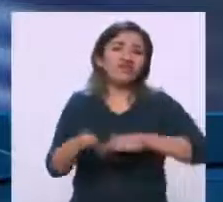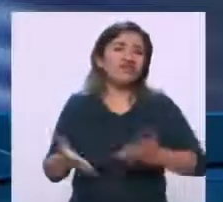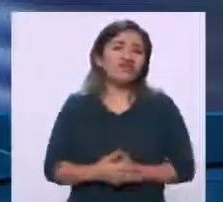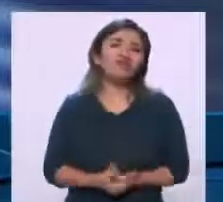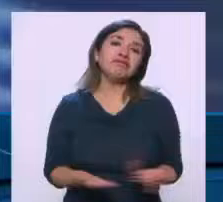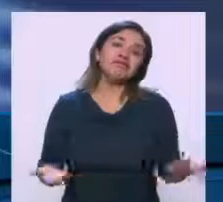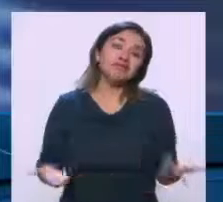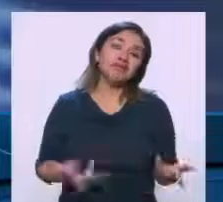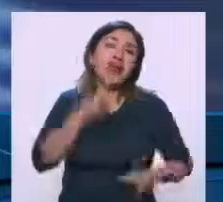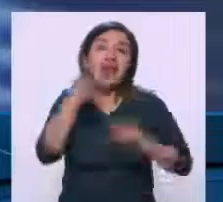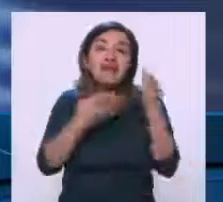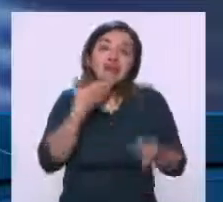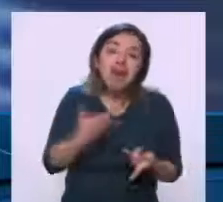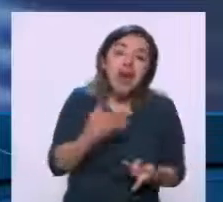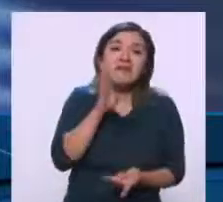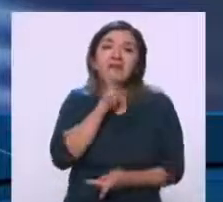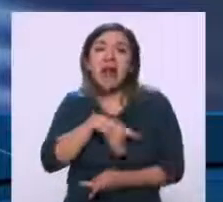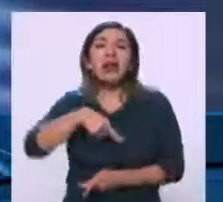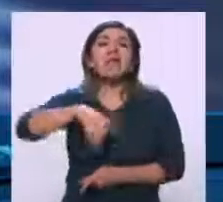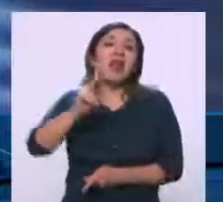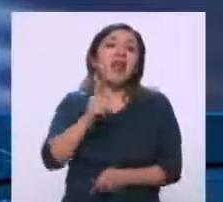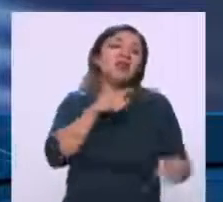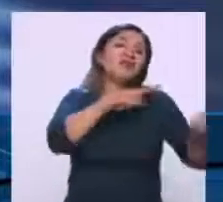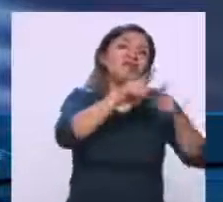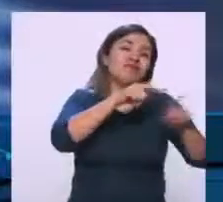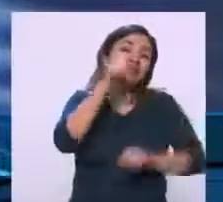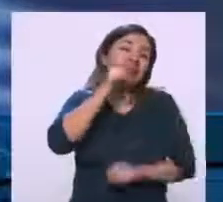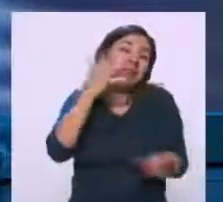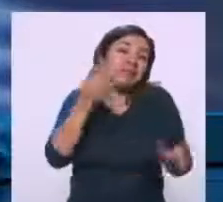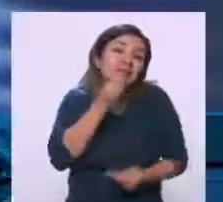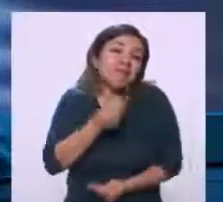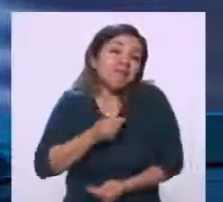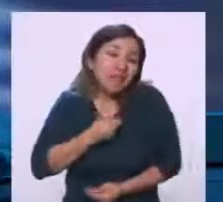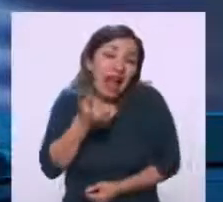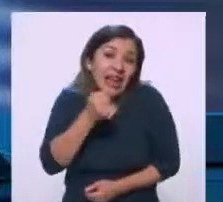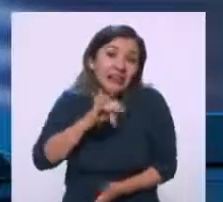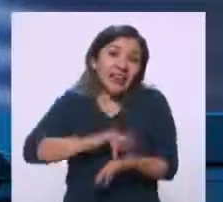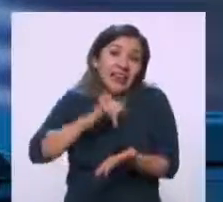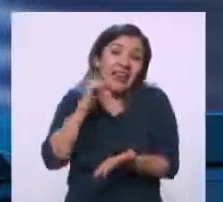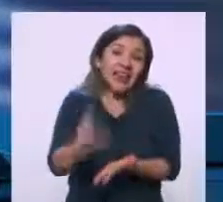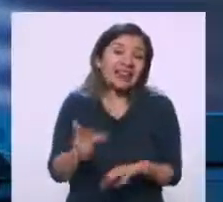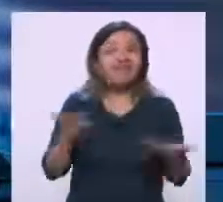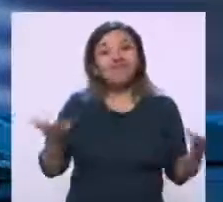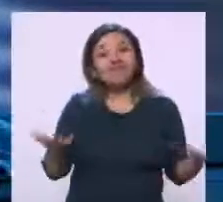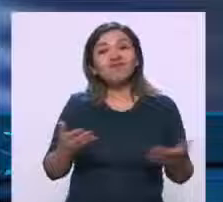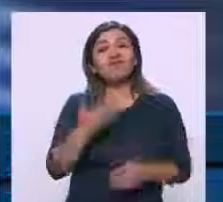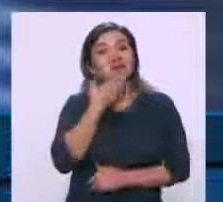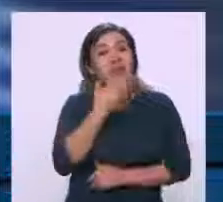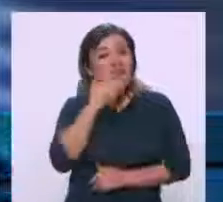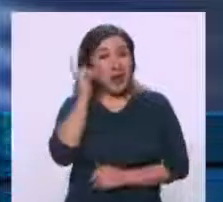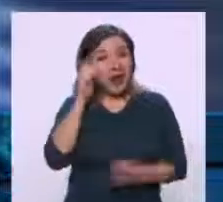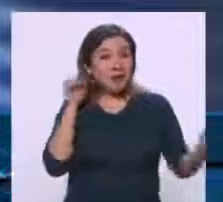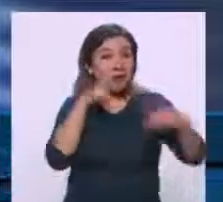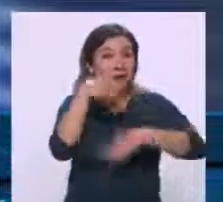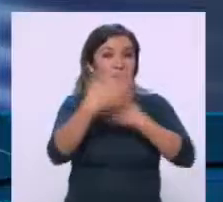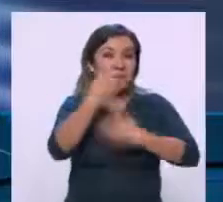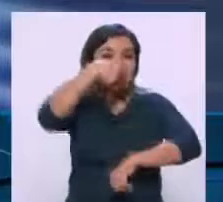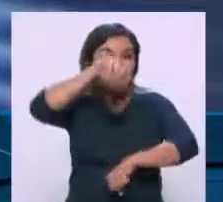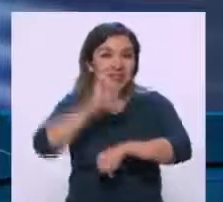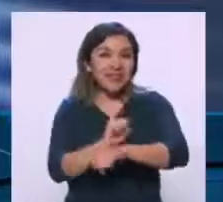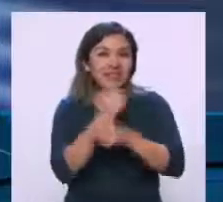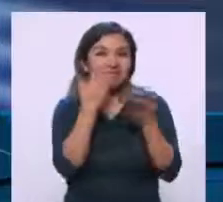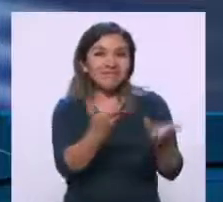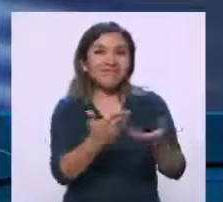Hablen bien, hablen mal, pero que hablen de él. Muchísimas gracias. Pues ni modo ni hablar, Alberto Escorcia. Que estés muy bien y nos vemos la próxima semana.